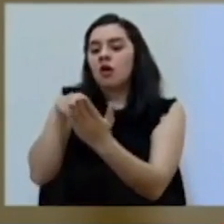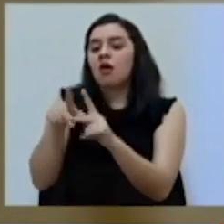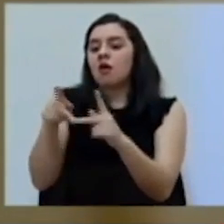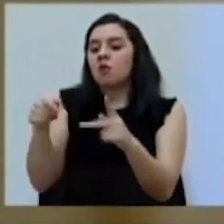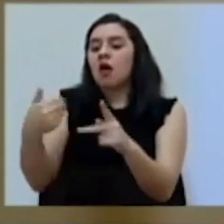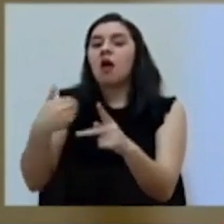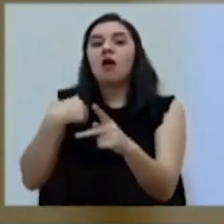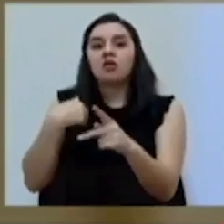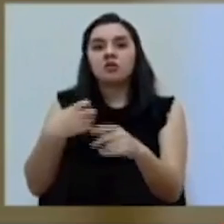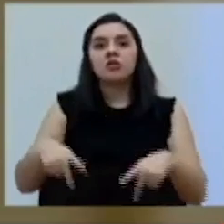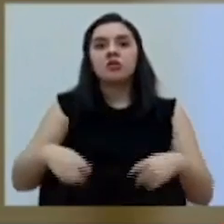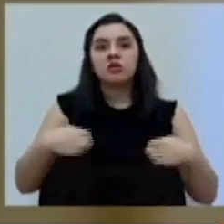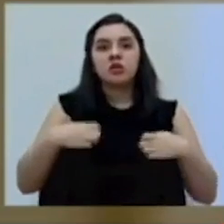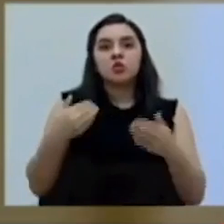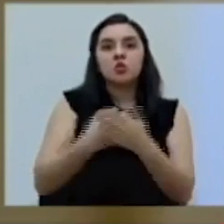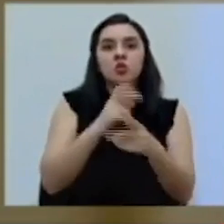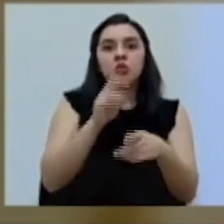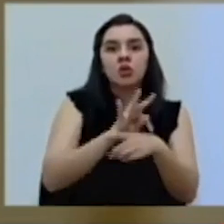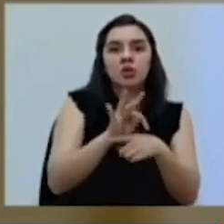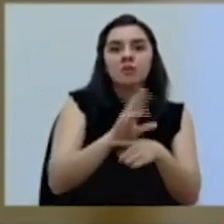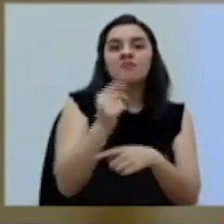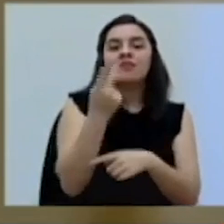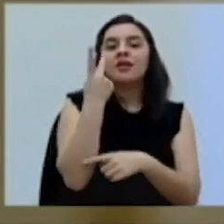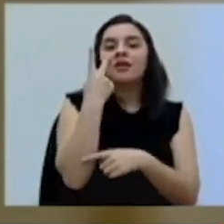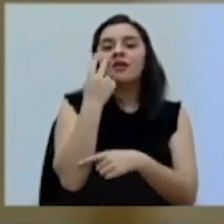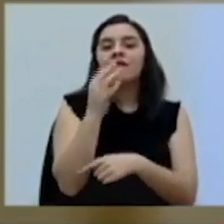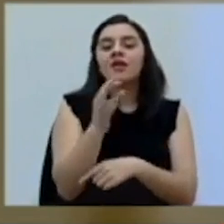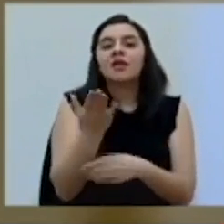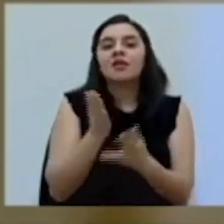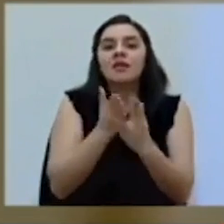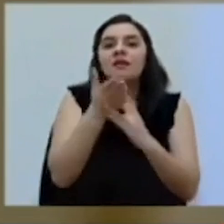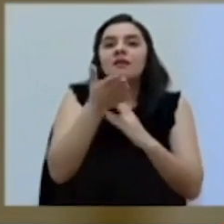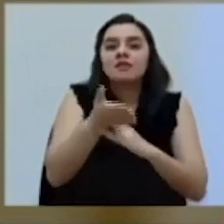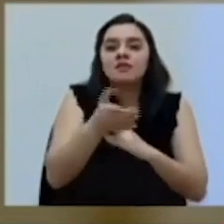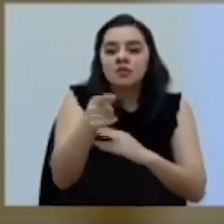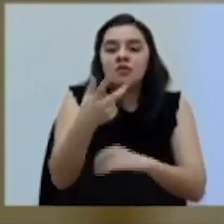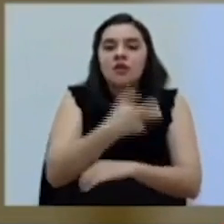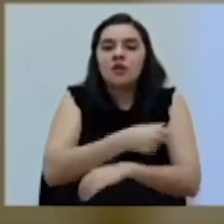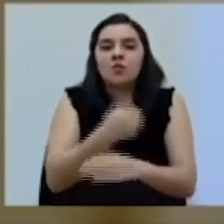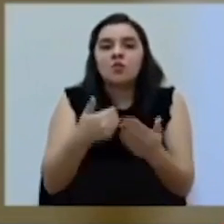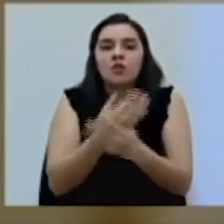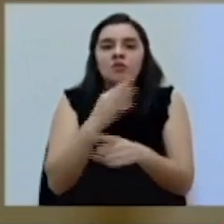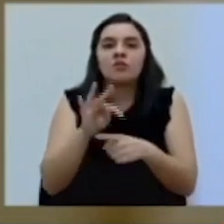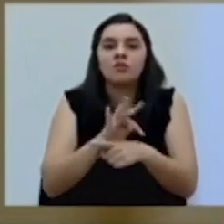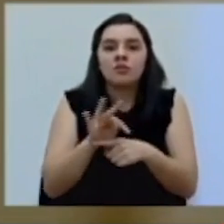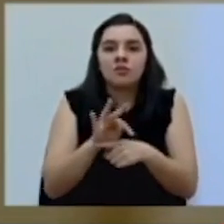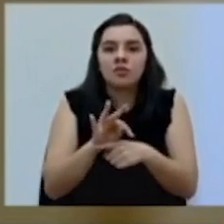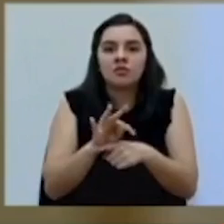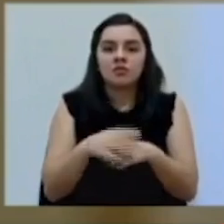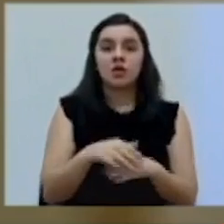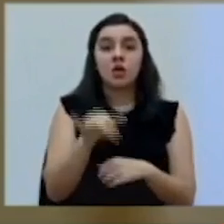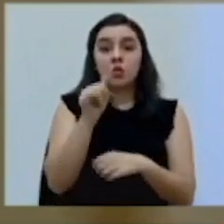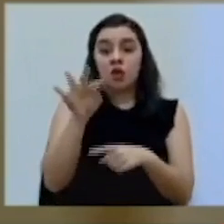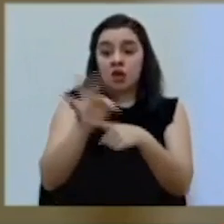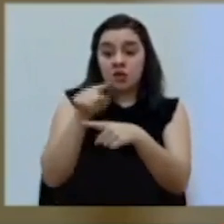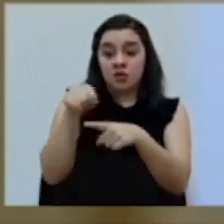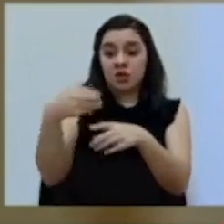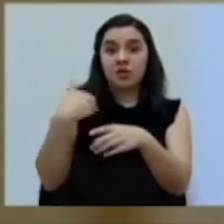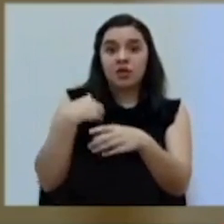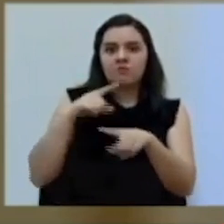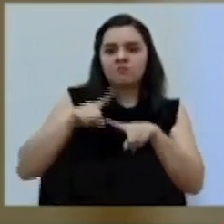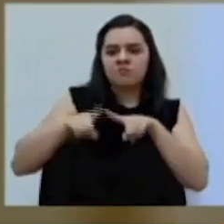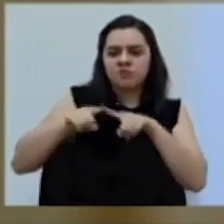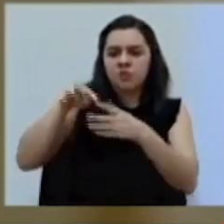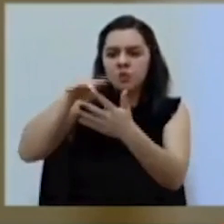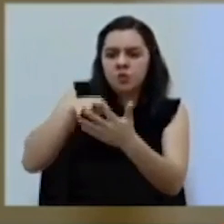que ya existe un nuevo tratamiento. Hay que ver mucho la parte de disponibilidad, de accesibilidad, y también de que ese tratamiento, como les digo, tenga todo un sustento estadístico